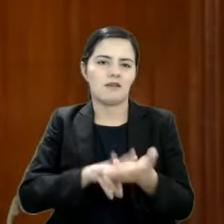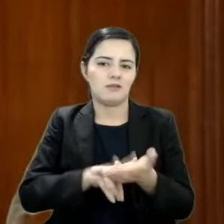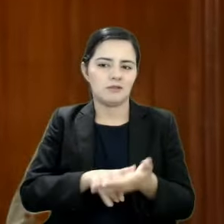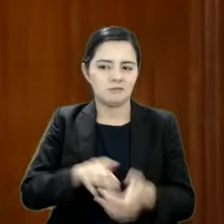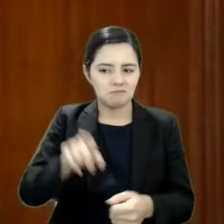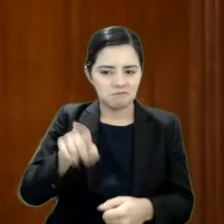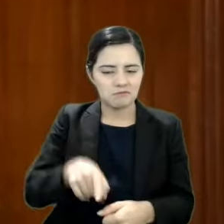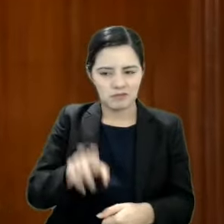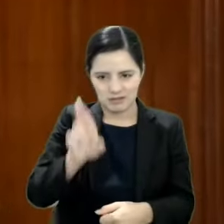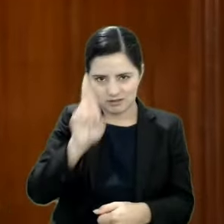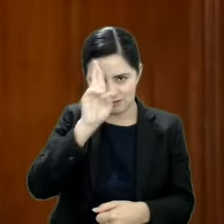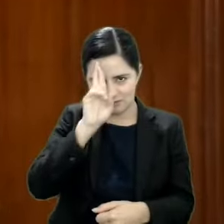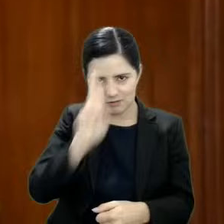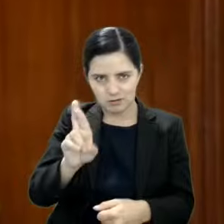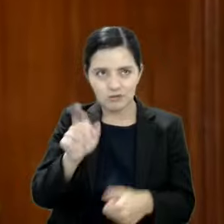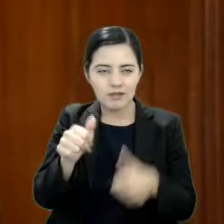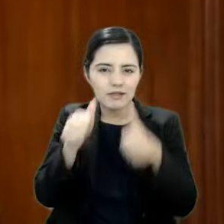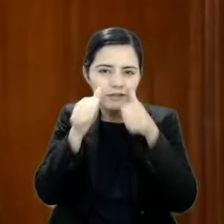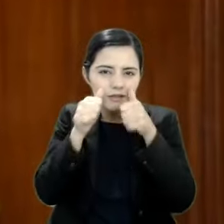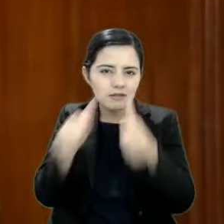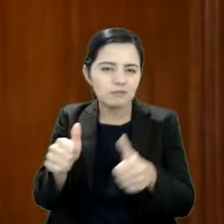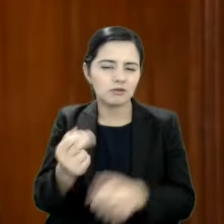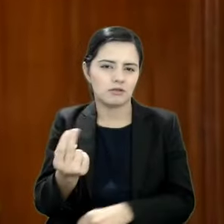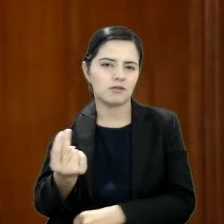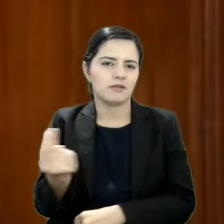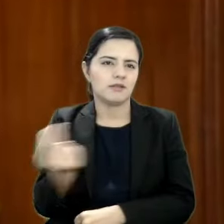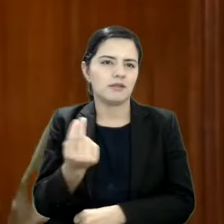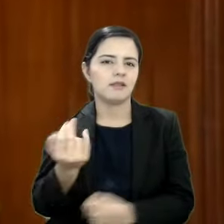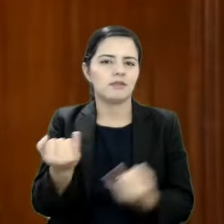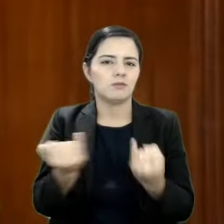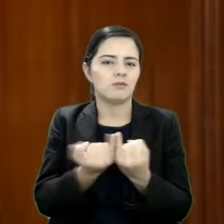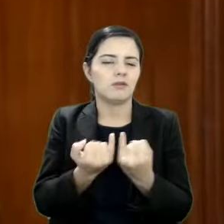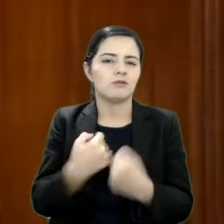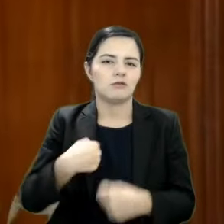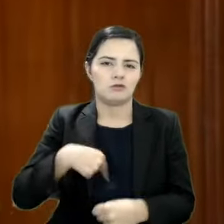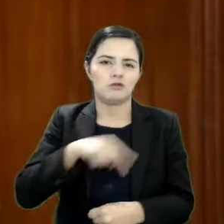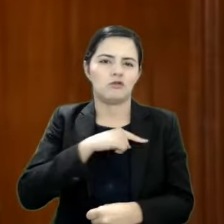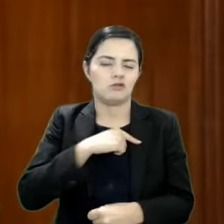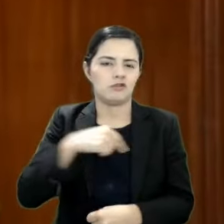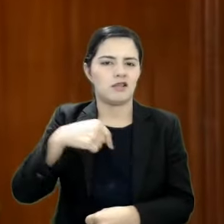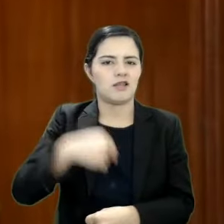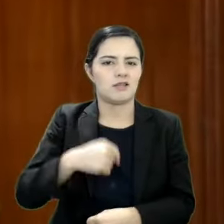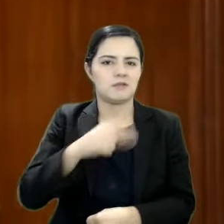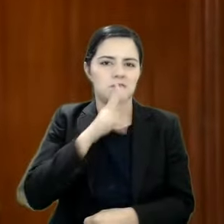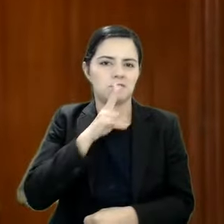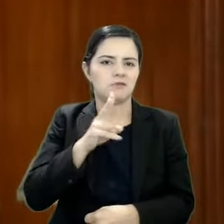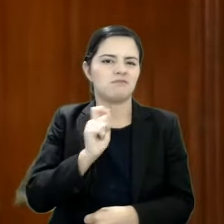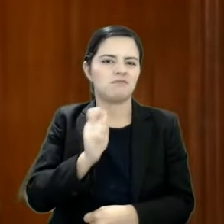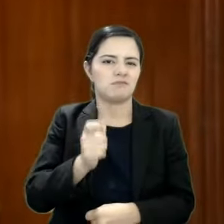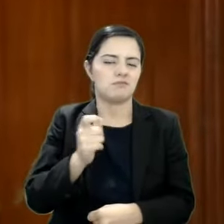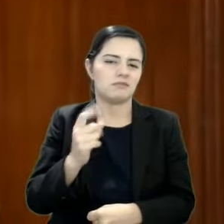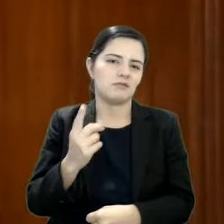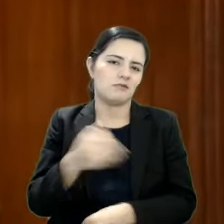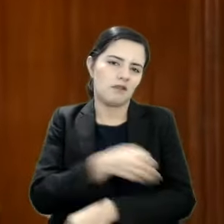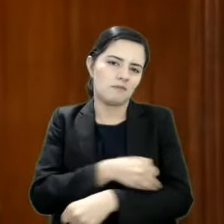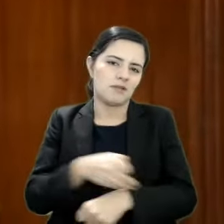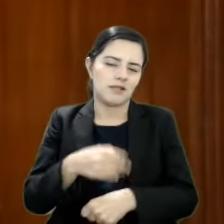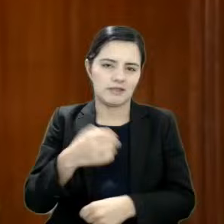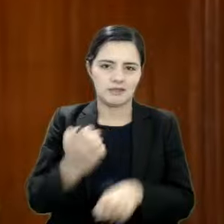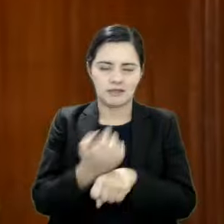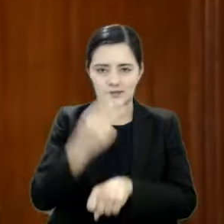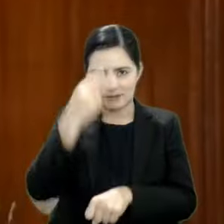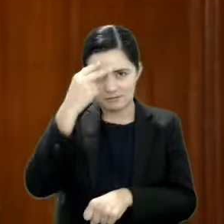atendemos las necesidades y somos voz en este Congreso de las familias mexiquenses.